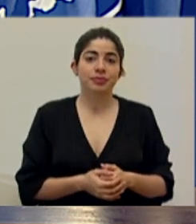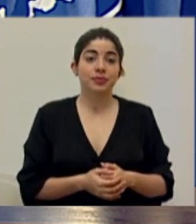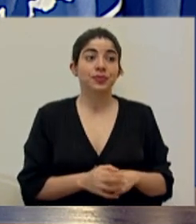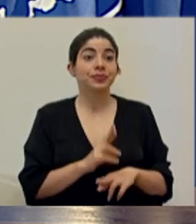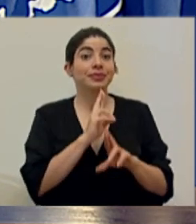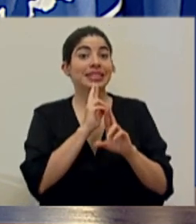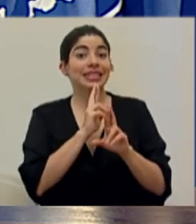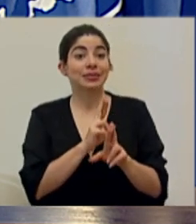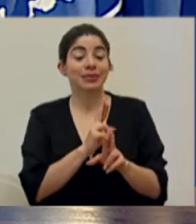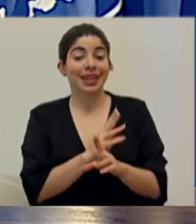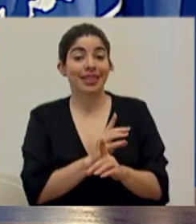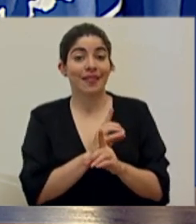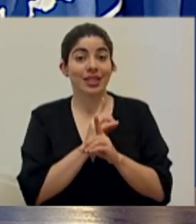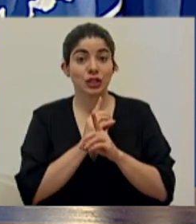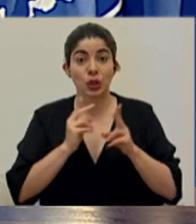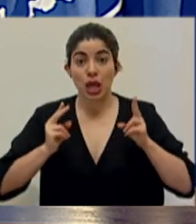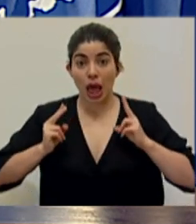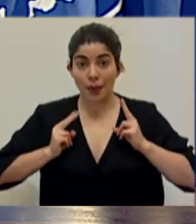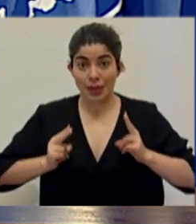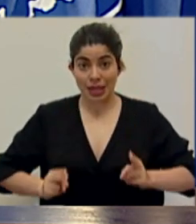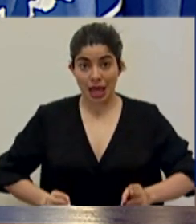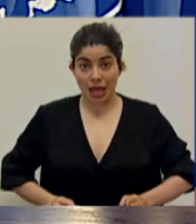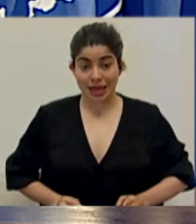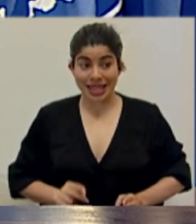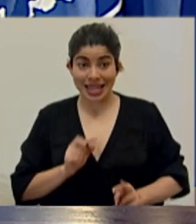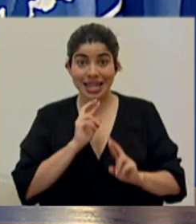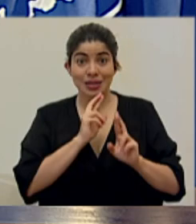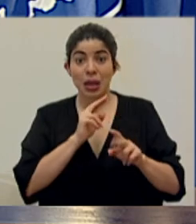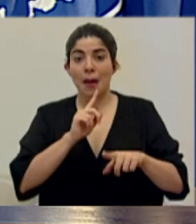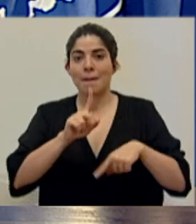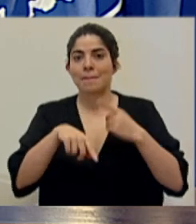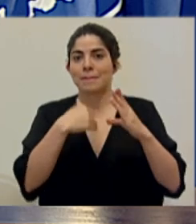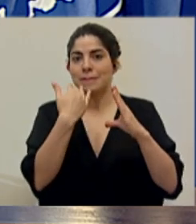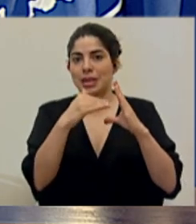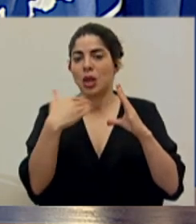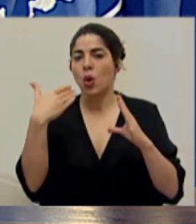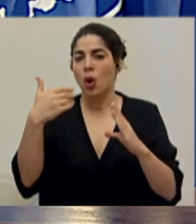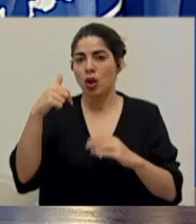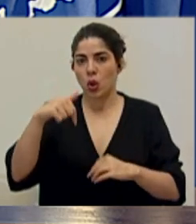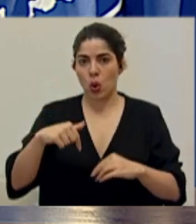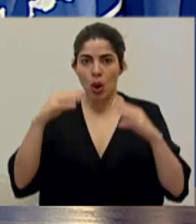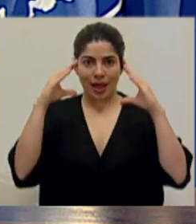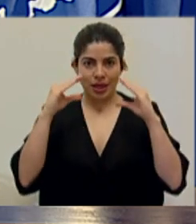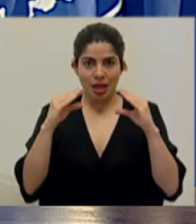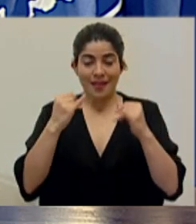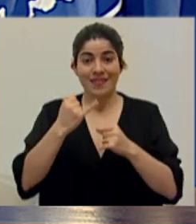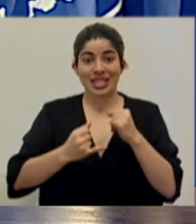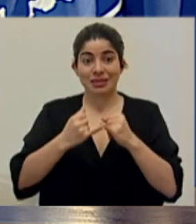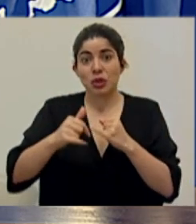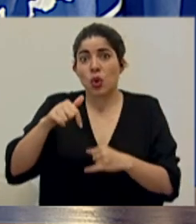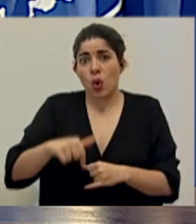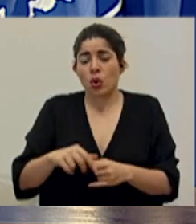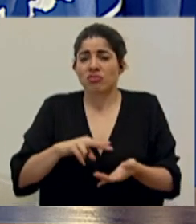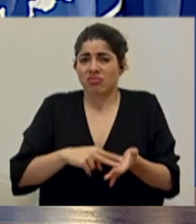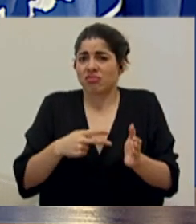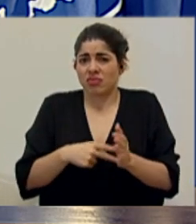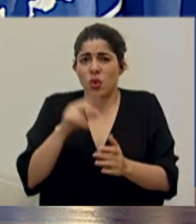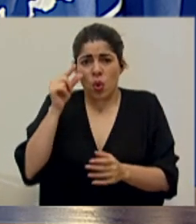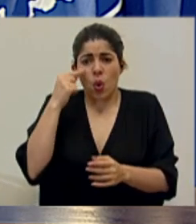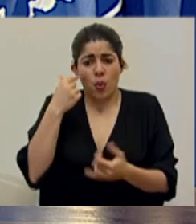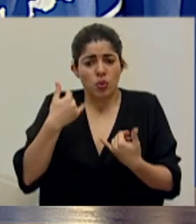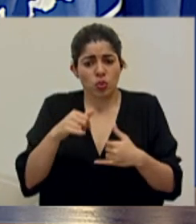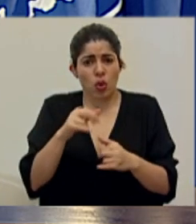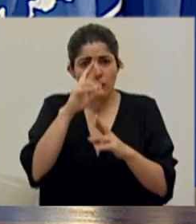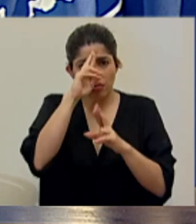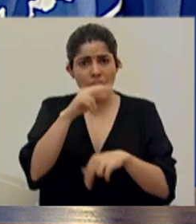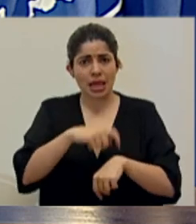respuesta a la Defensoría de los Habitantes se va a enviar esta tarde. El plazo vencía hoy, así que el gobierno está dentro del plazo para